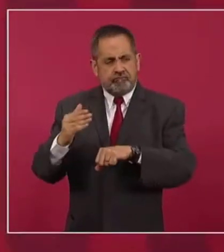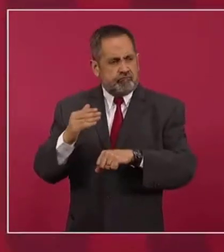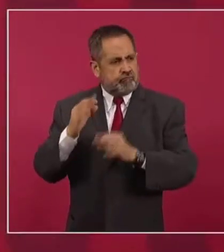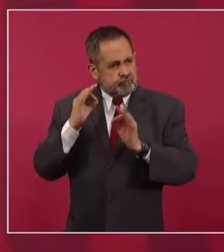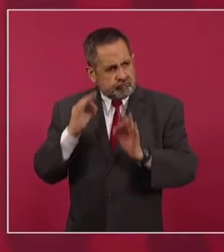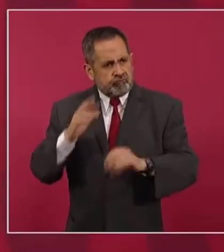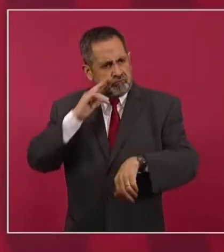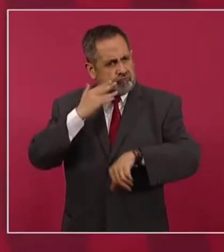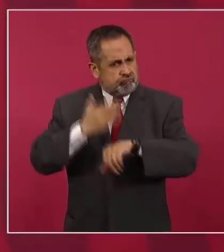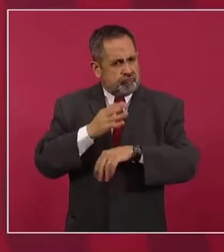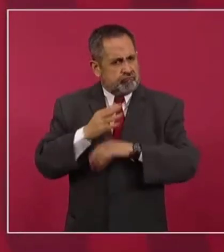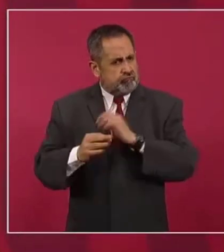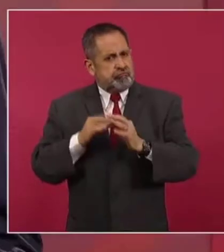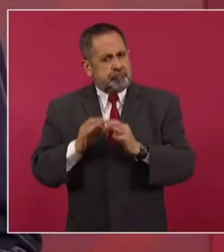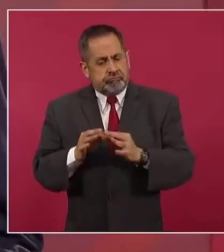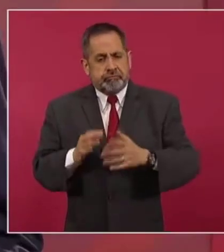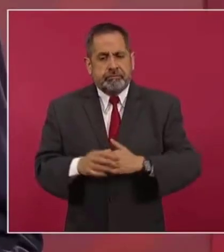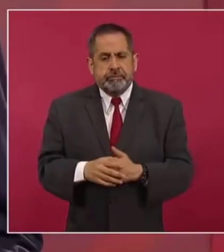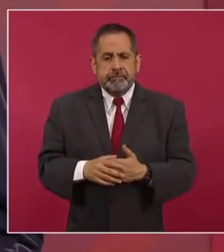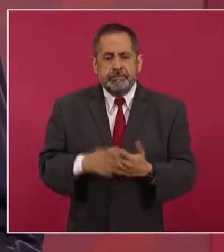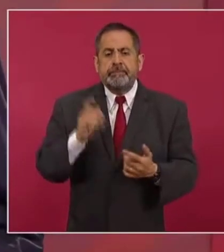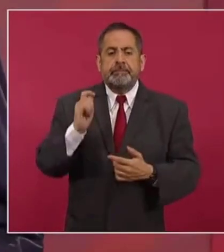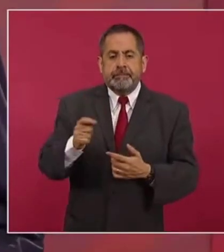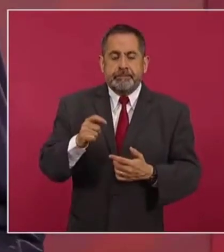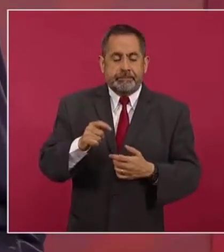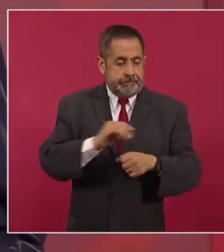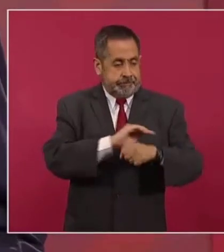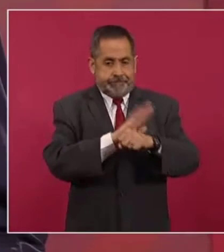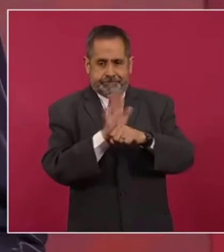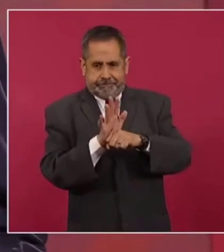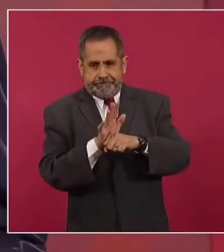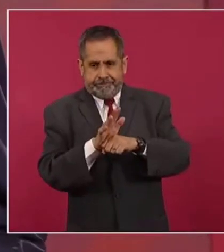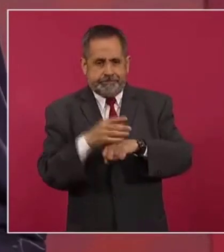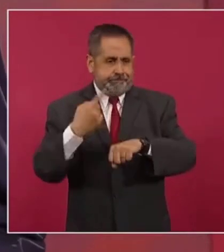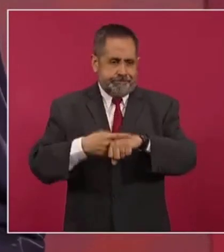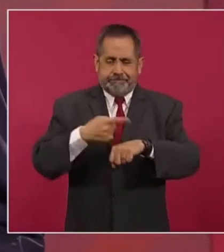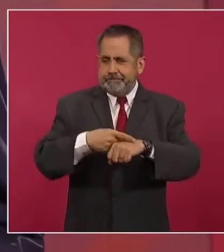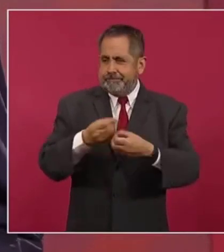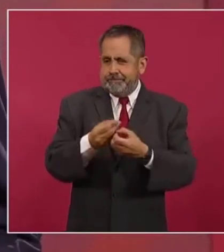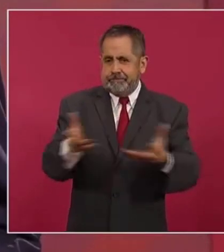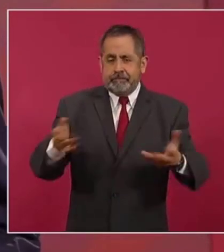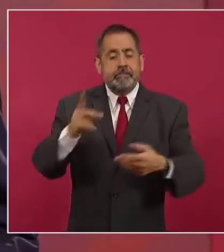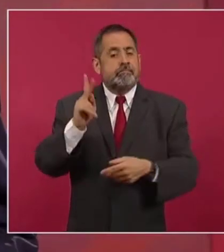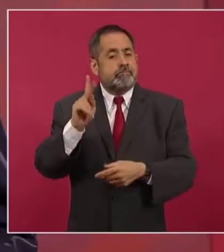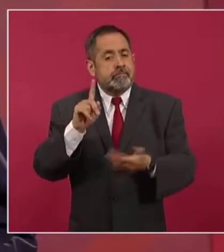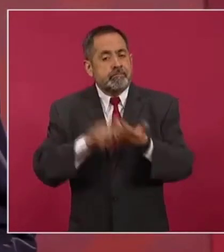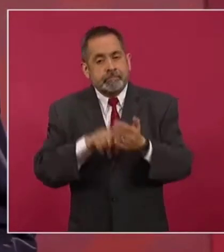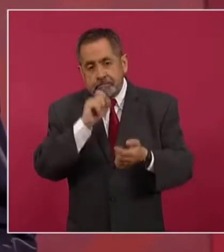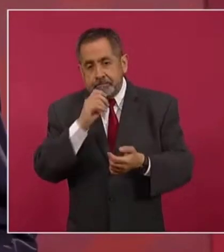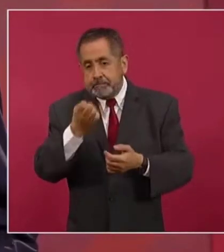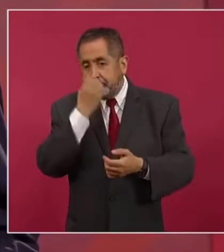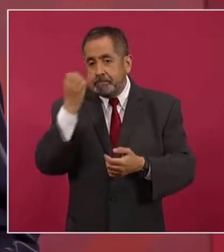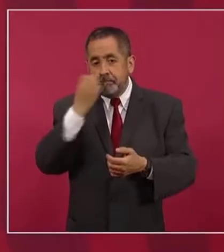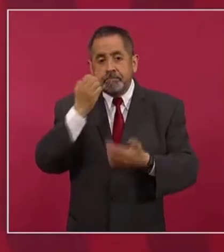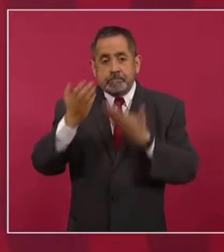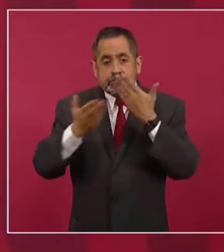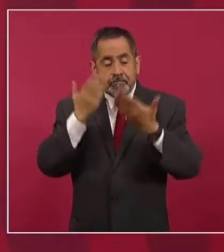no solo es el daño de la pandemia, sino el atraso que